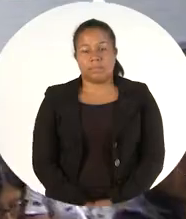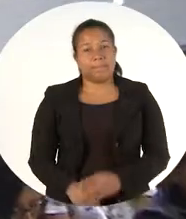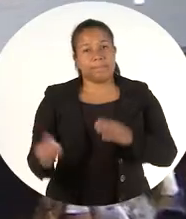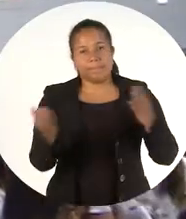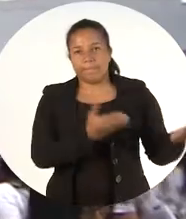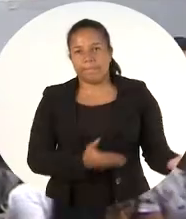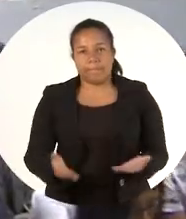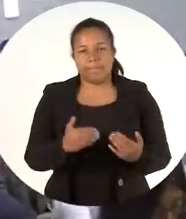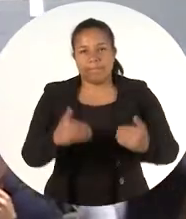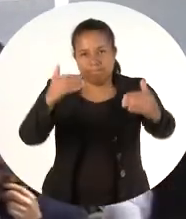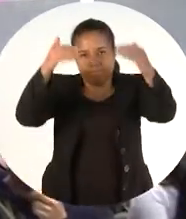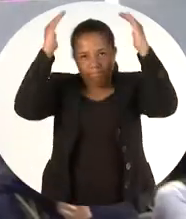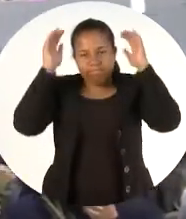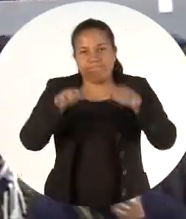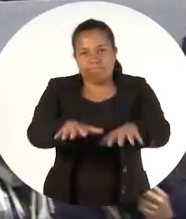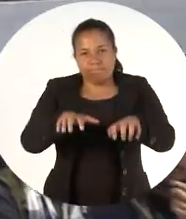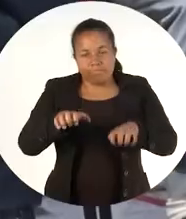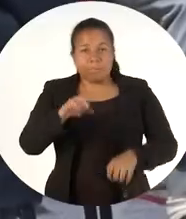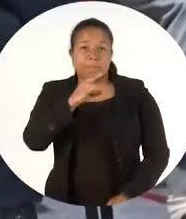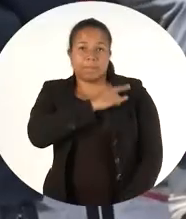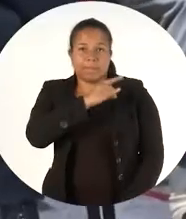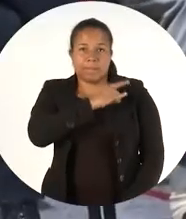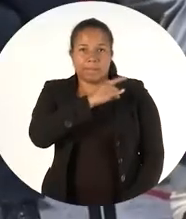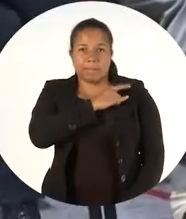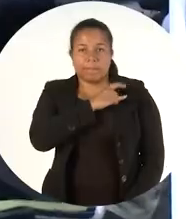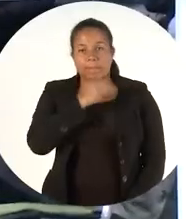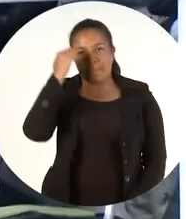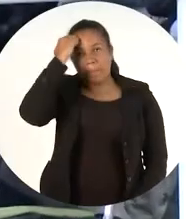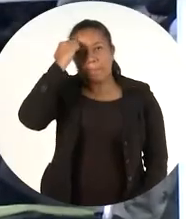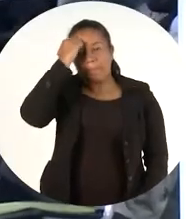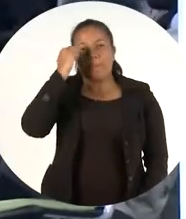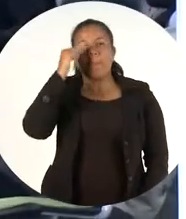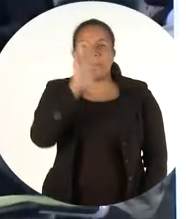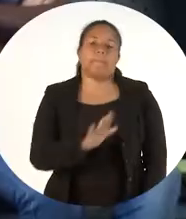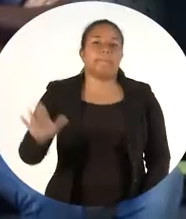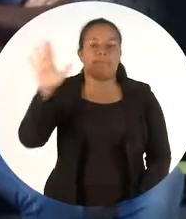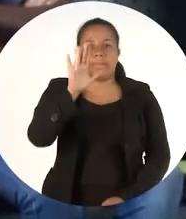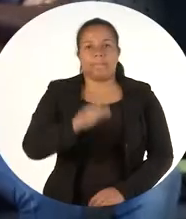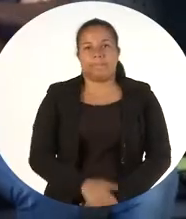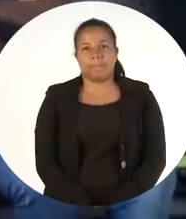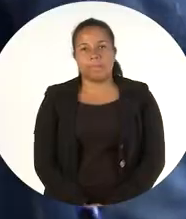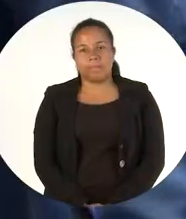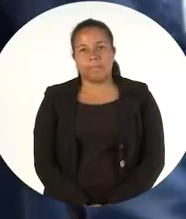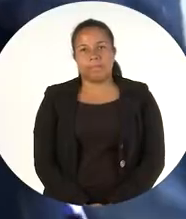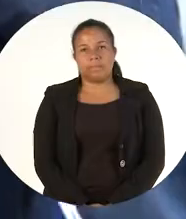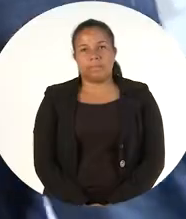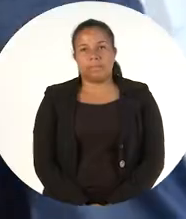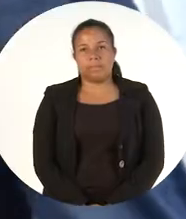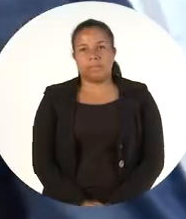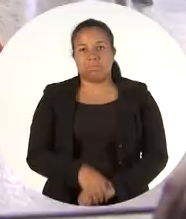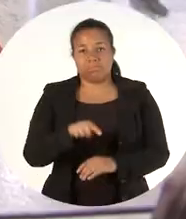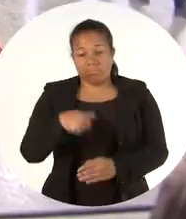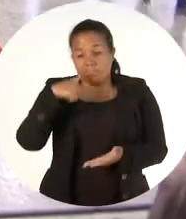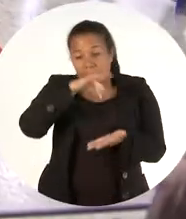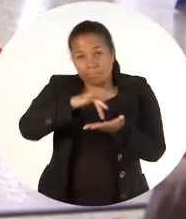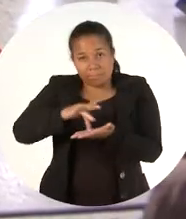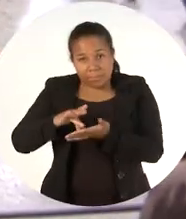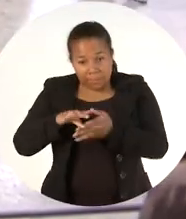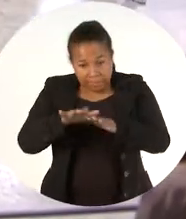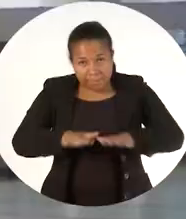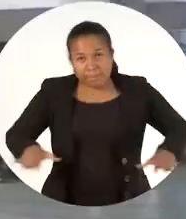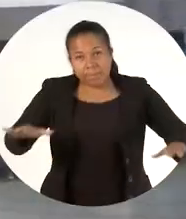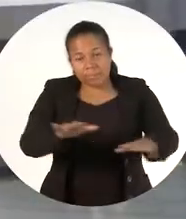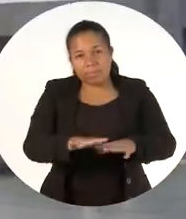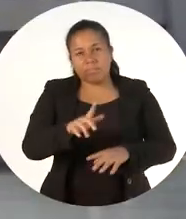bienvenido al auditorio multipropósito de la universidad pedagógica nacional durante su permanencia en este